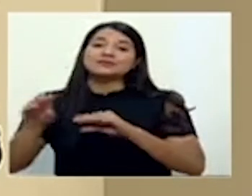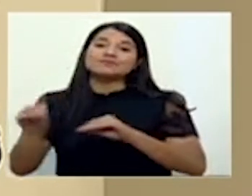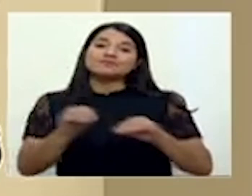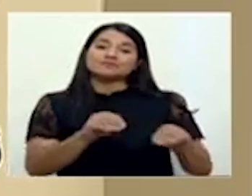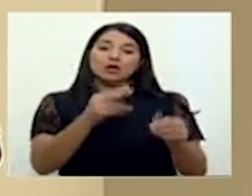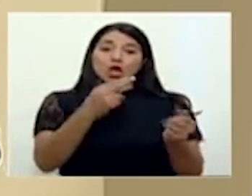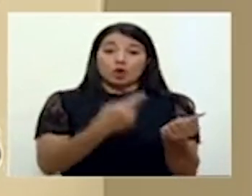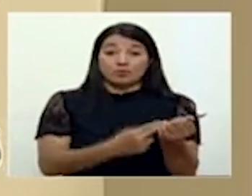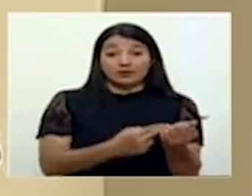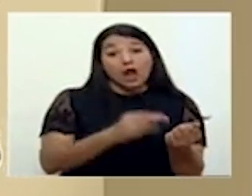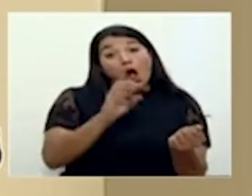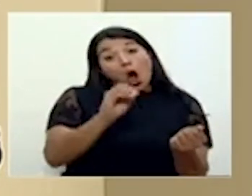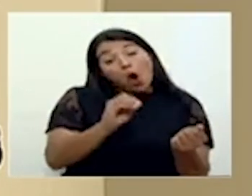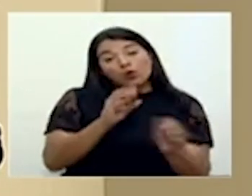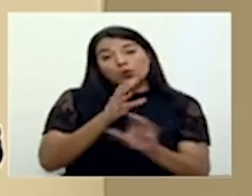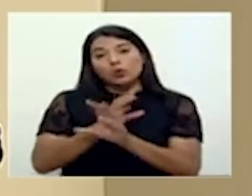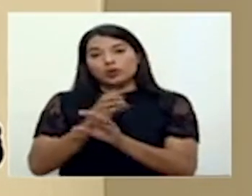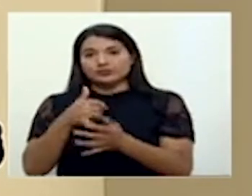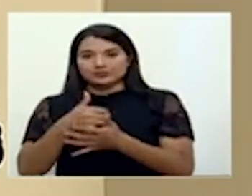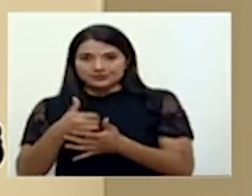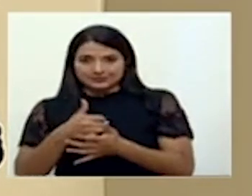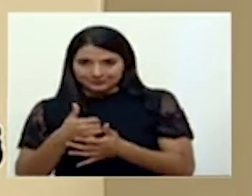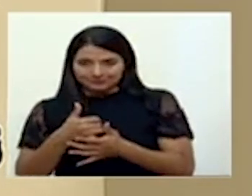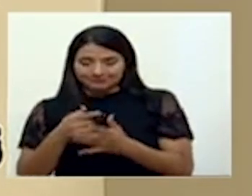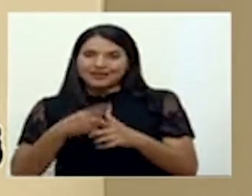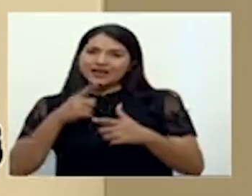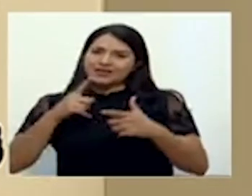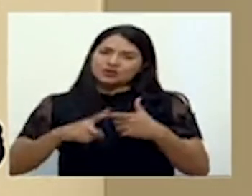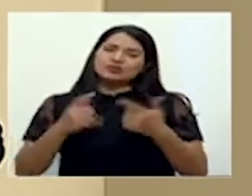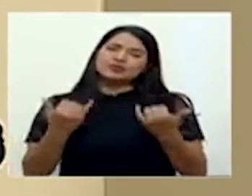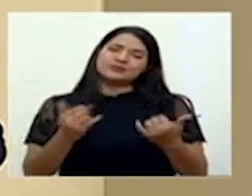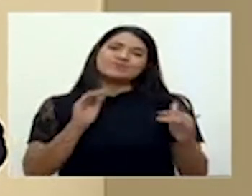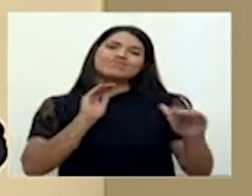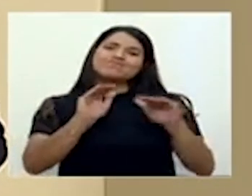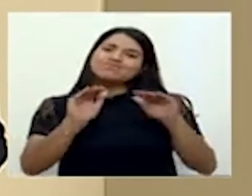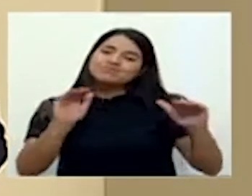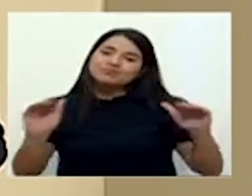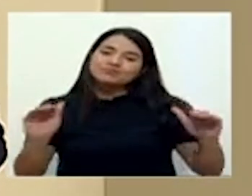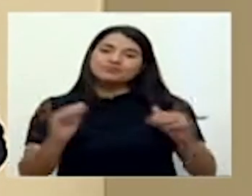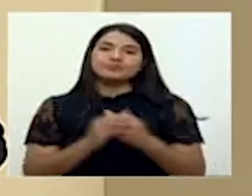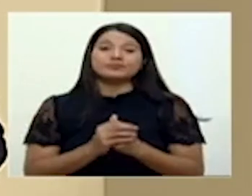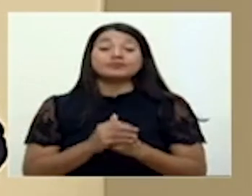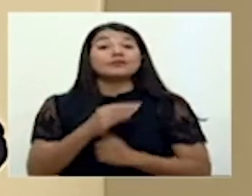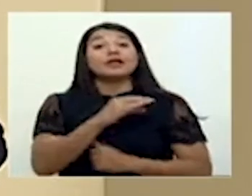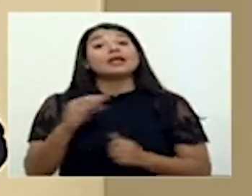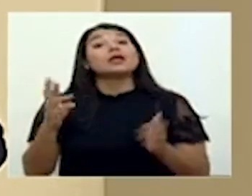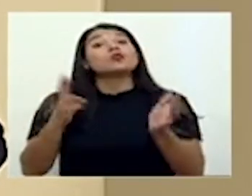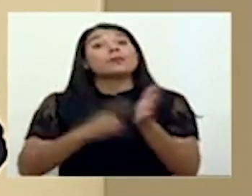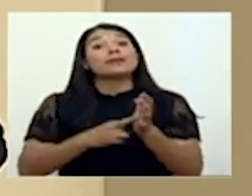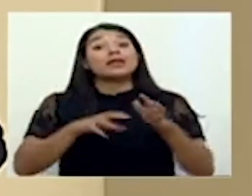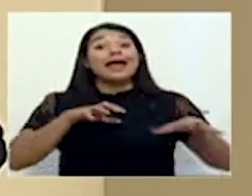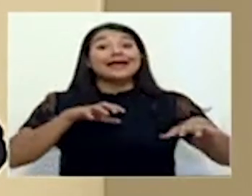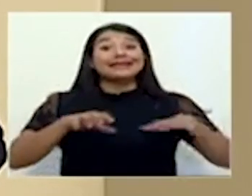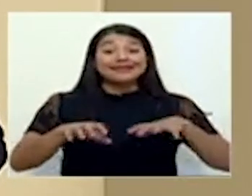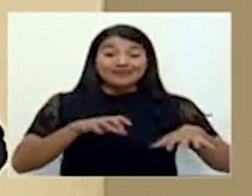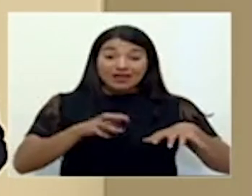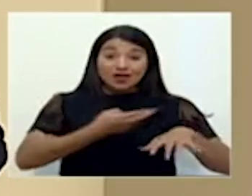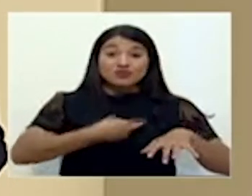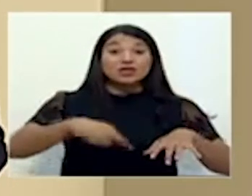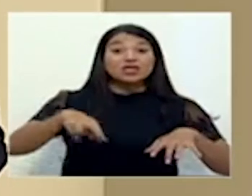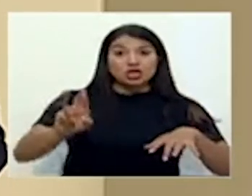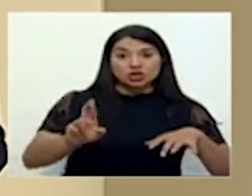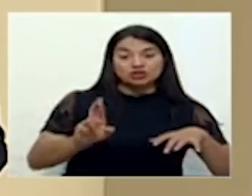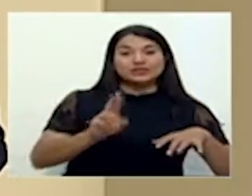unidad de cuidados intensivos. Así que, hacemos ese llamado. Y reitero, cultos y misas sí van a estar